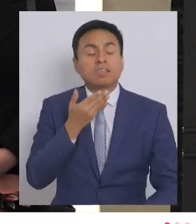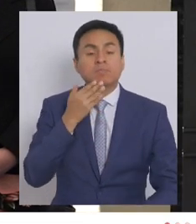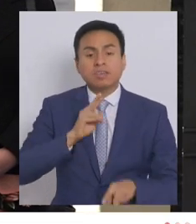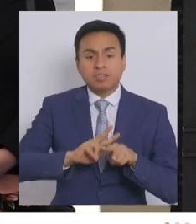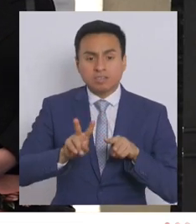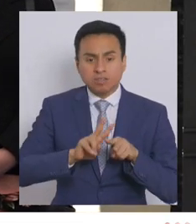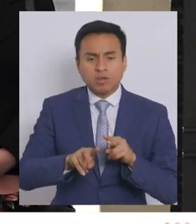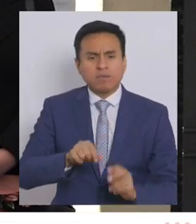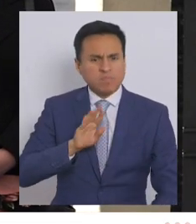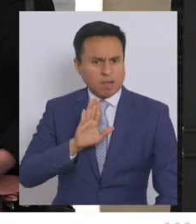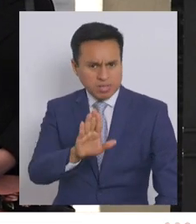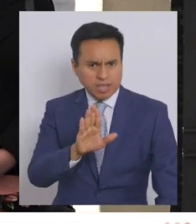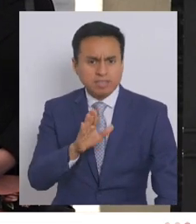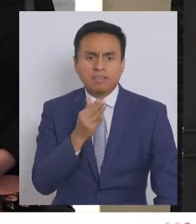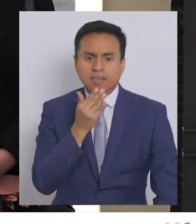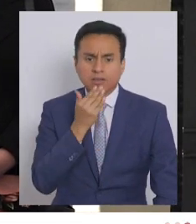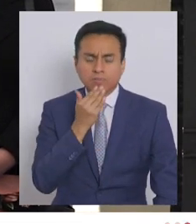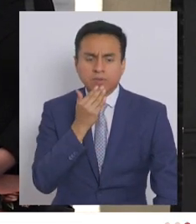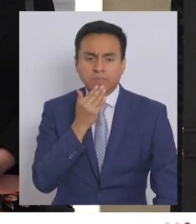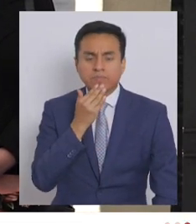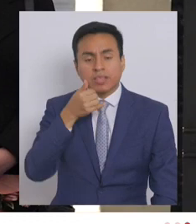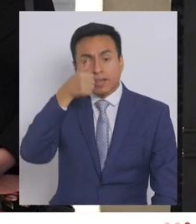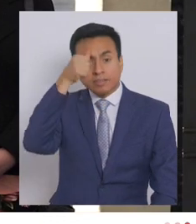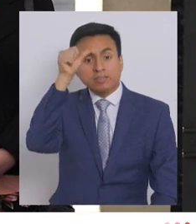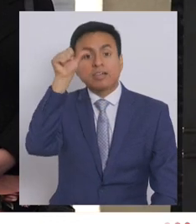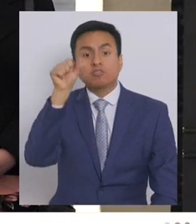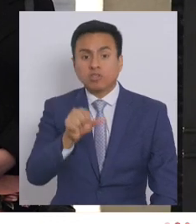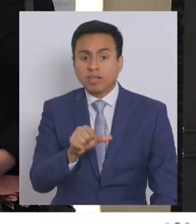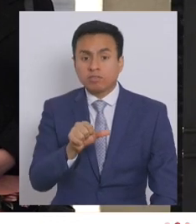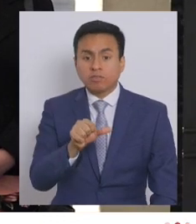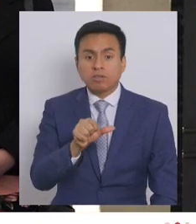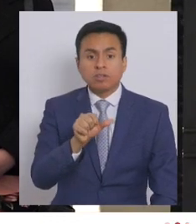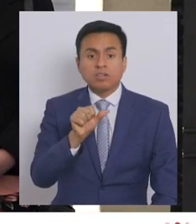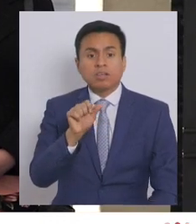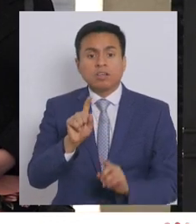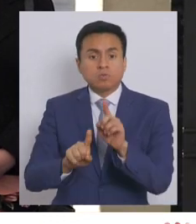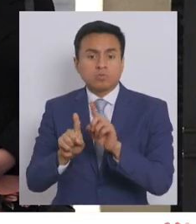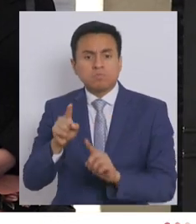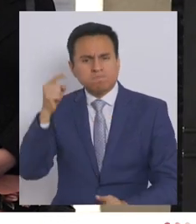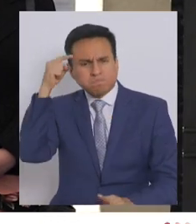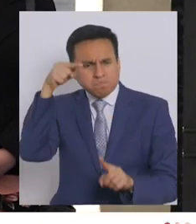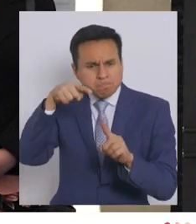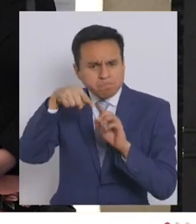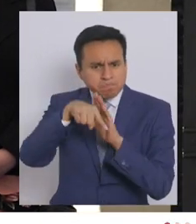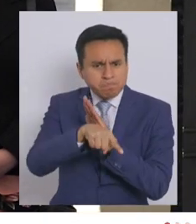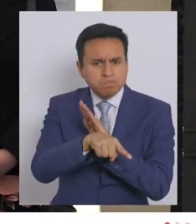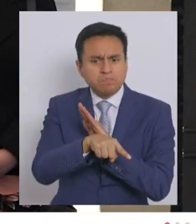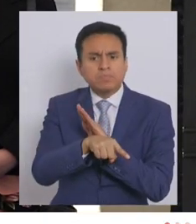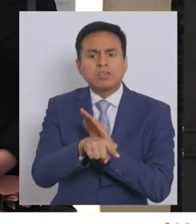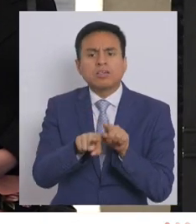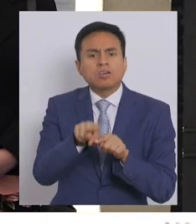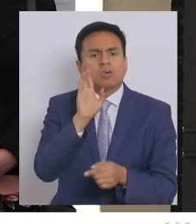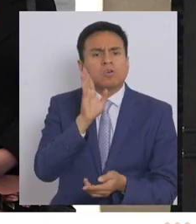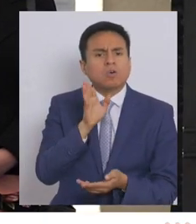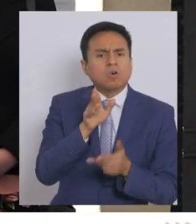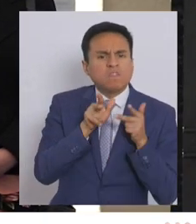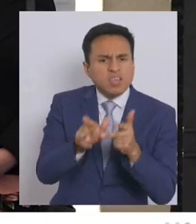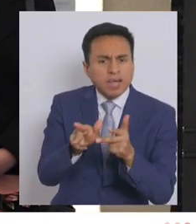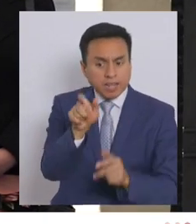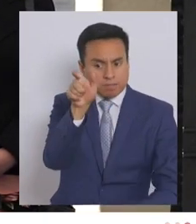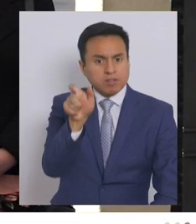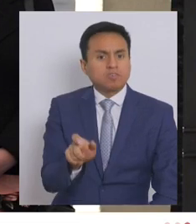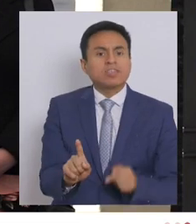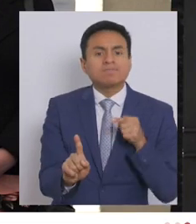mediante amenazas, sancionando a quienes en el fondo buscan compeler, obligar a otra